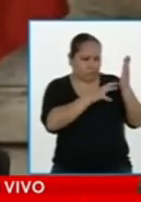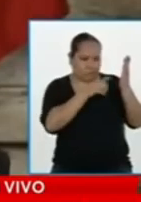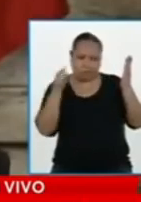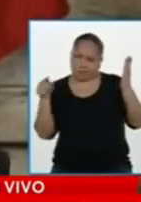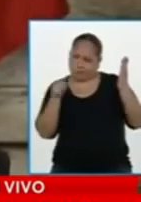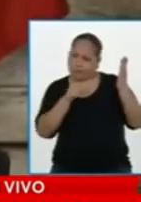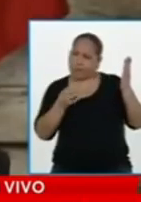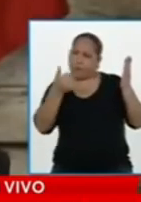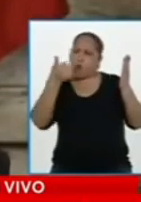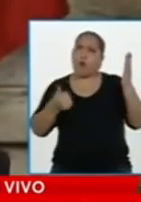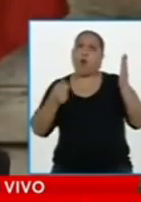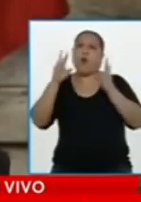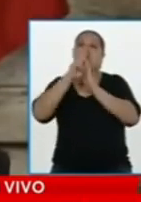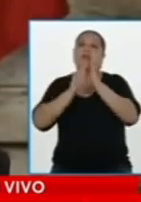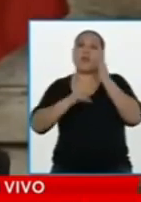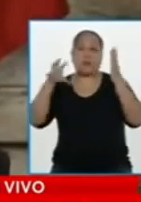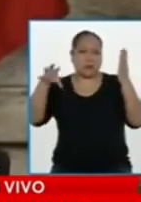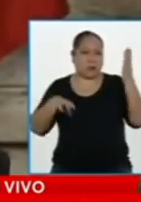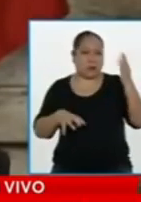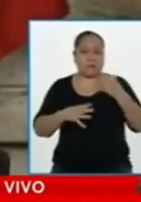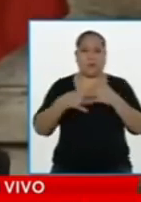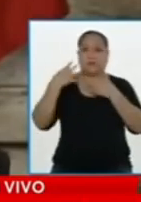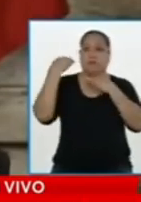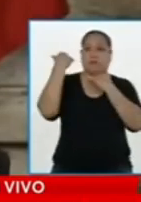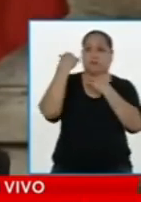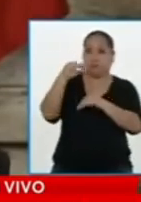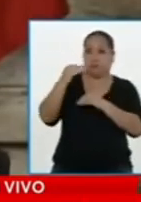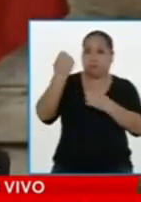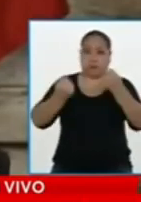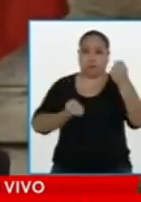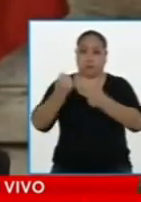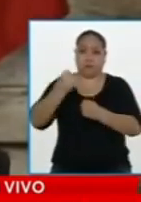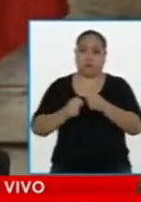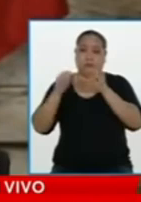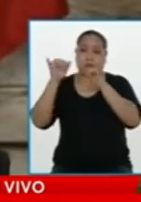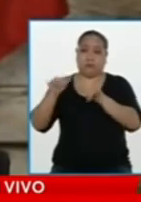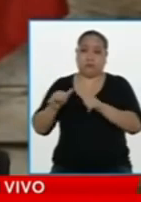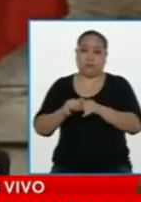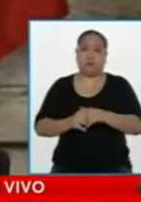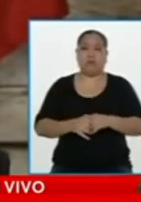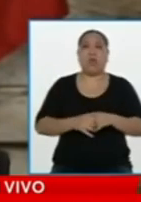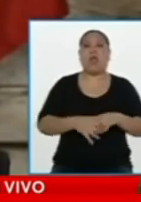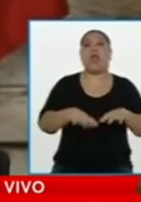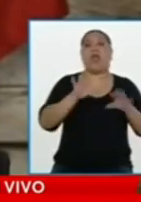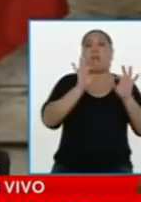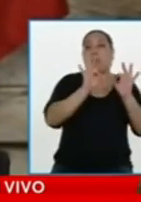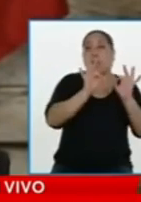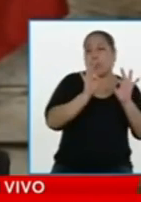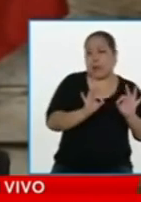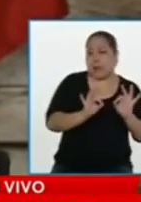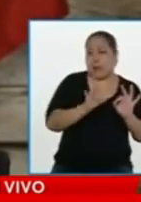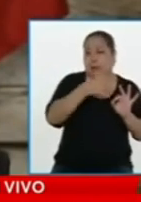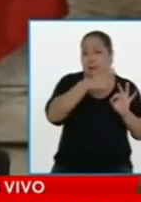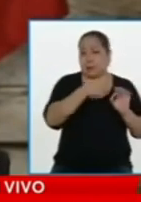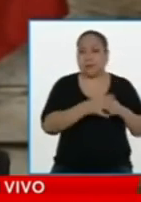mafiosos, corruptos, corruptores, que ya los conocen,